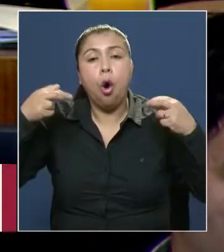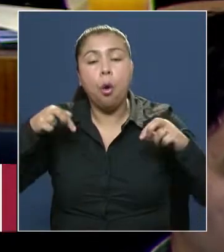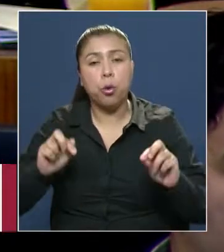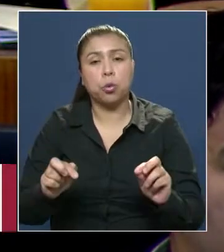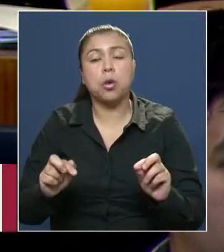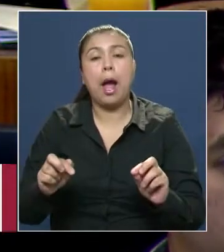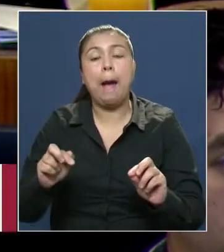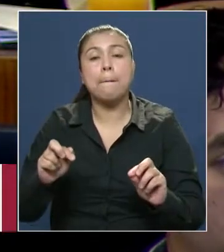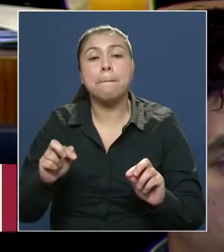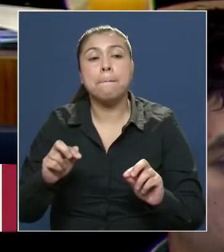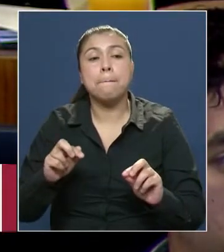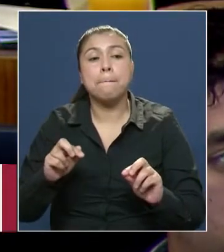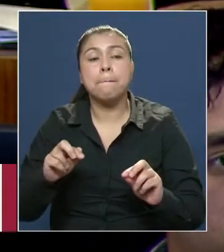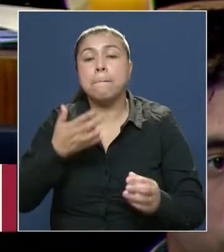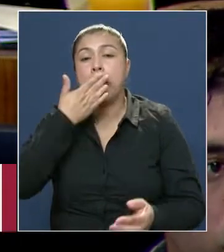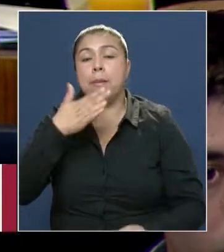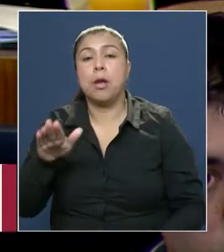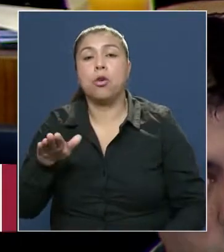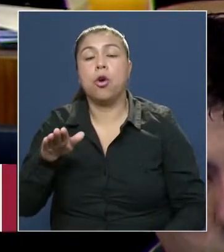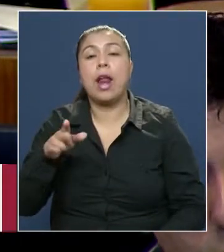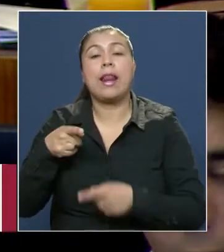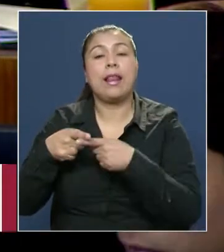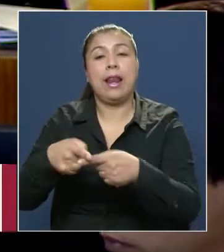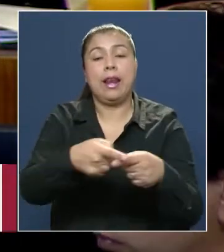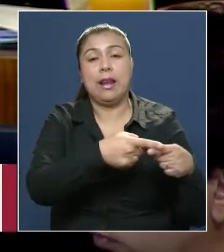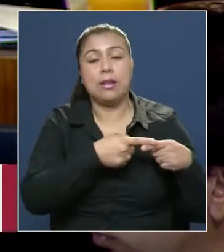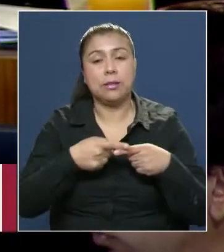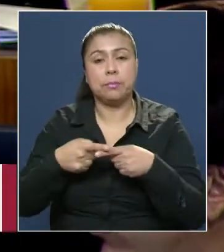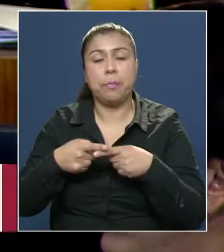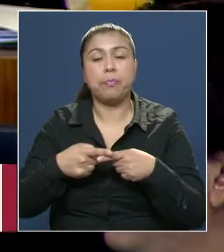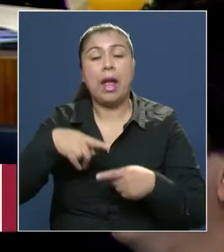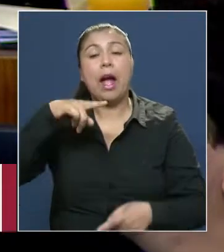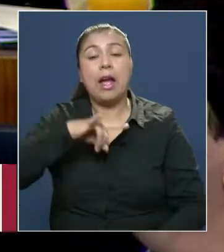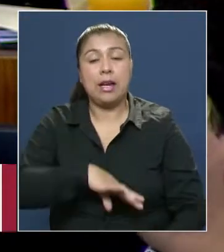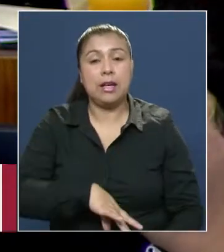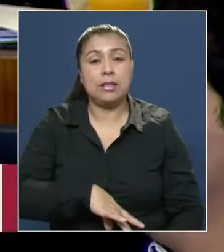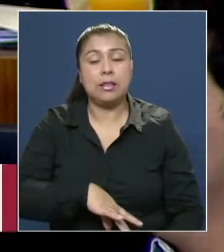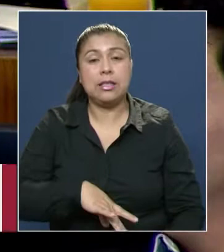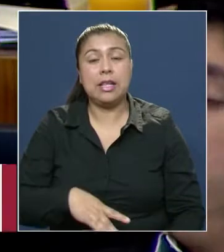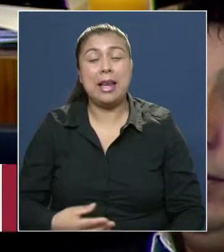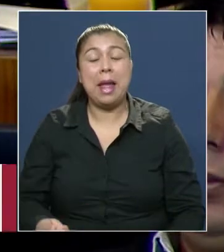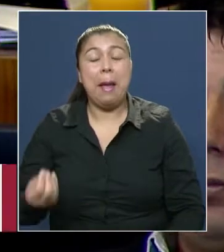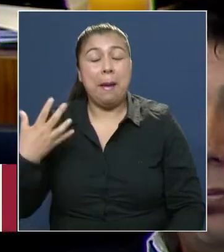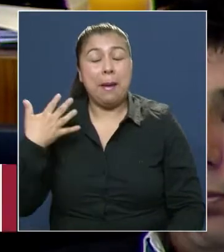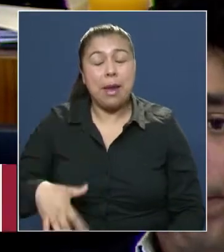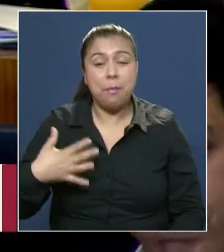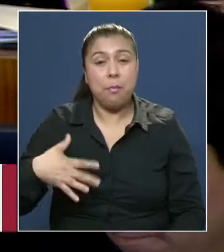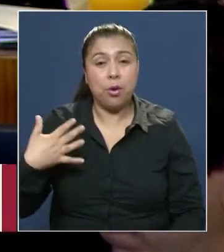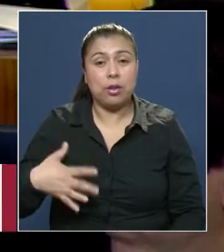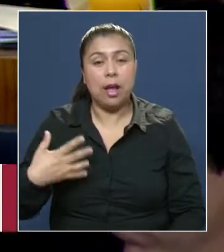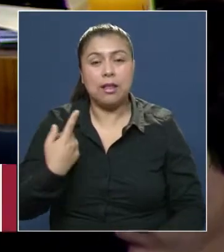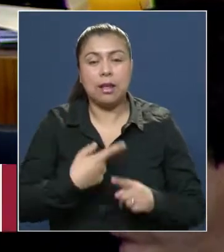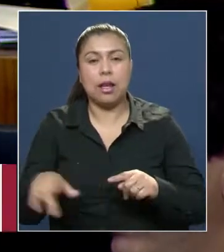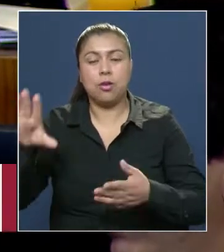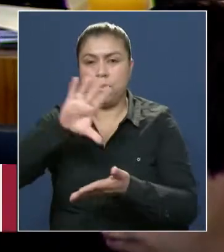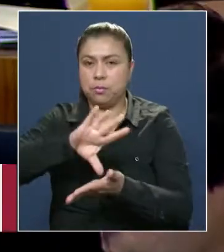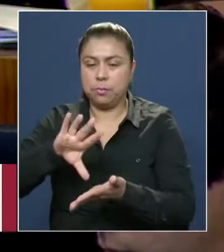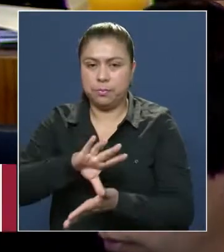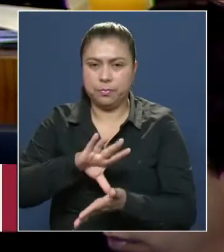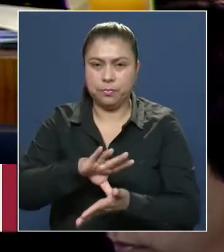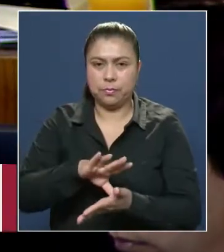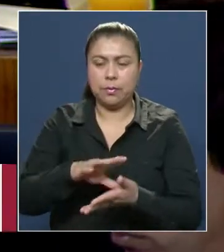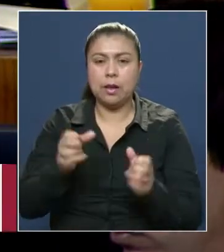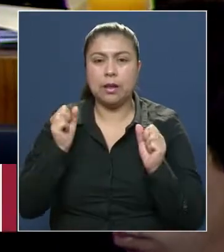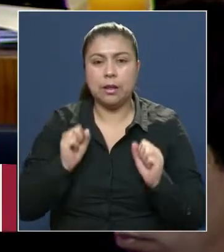aprovechar para el bienestar de la sociedad. Y en Chile, más importante que en otros países es la